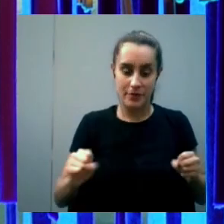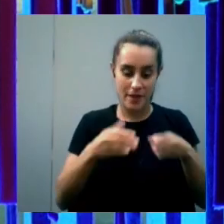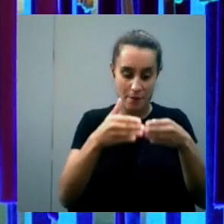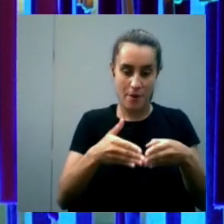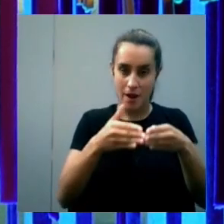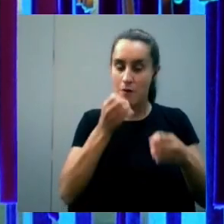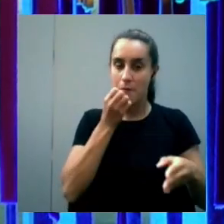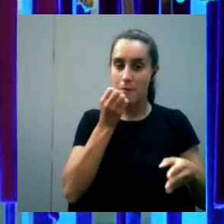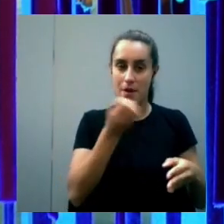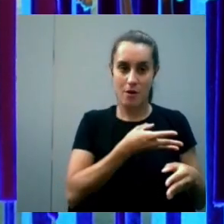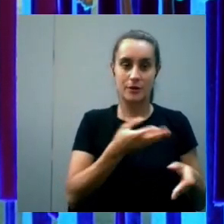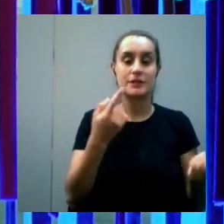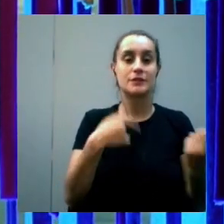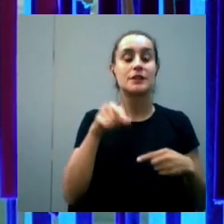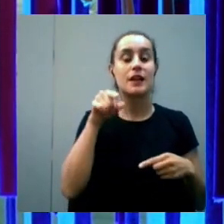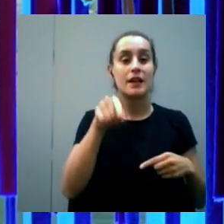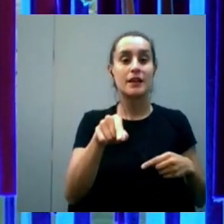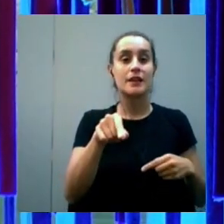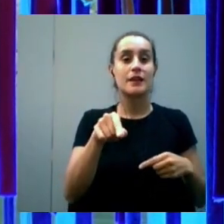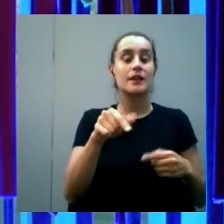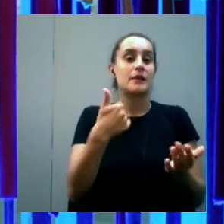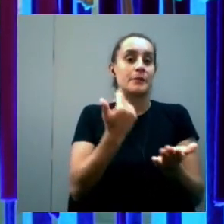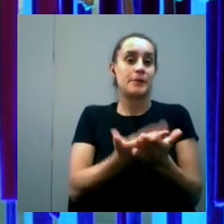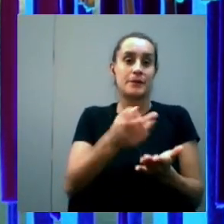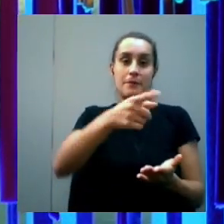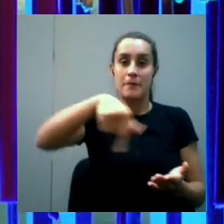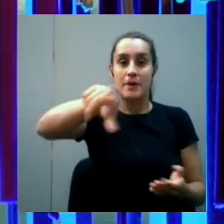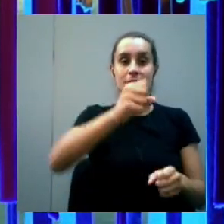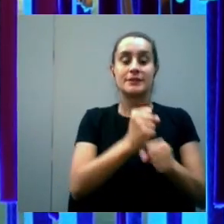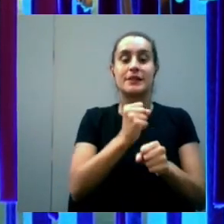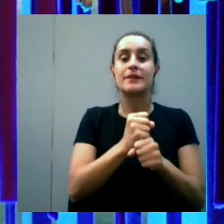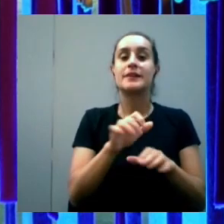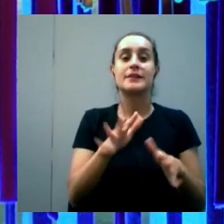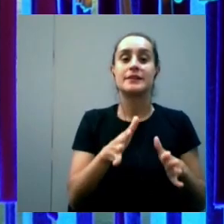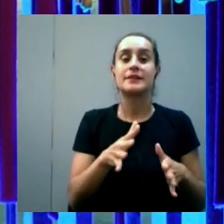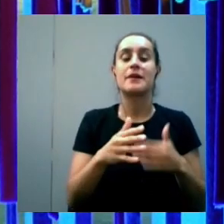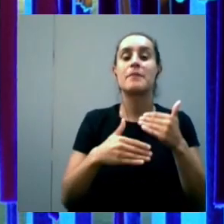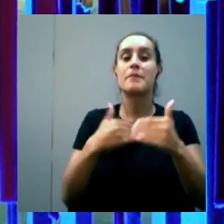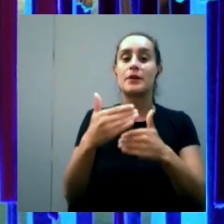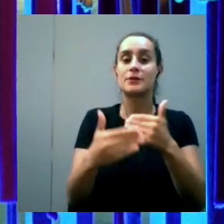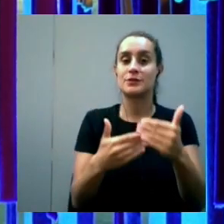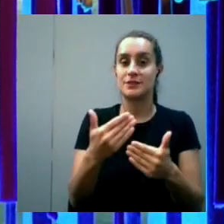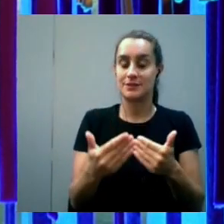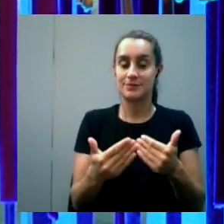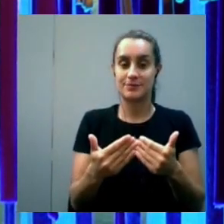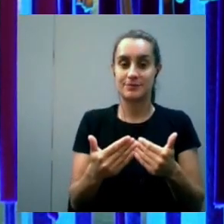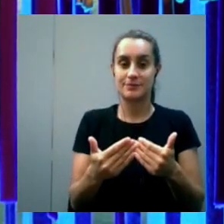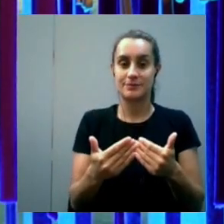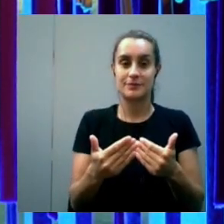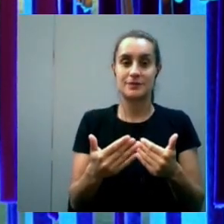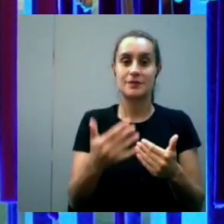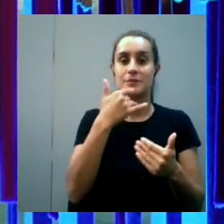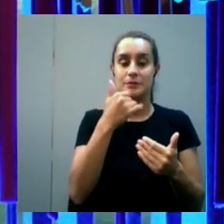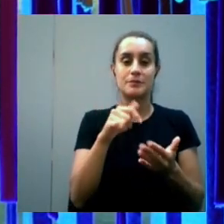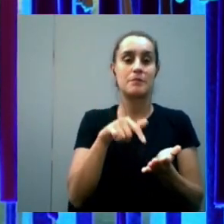barquito y ahí en realidad lo que se plantea es bueno es los procesos la división de pasos y el